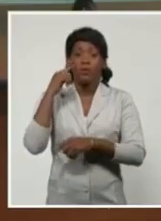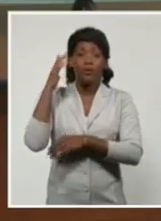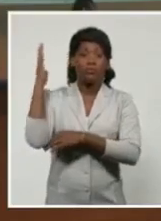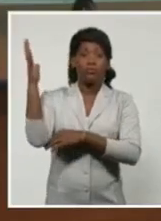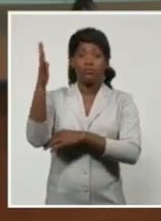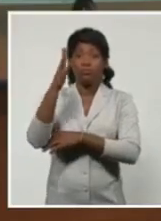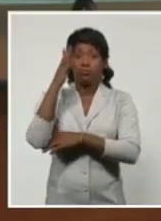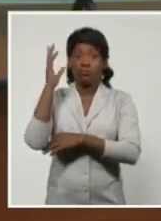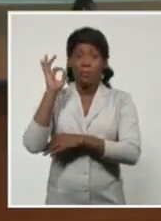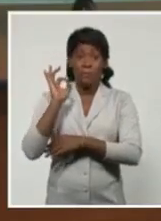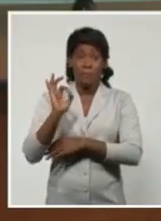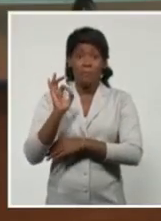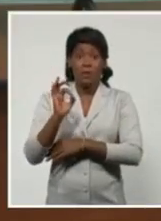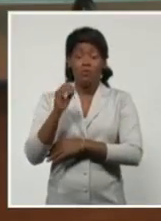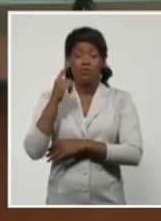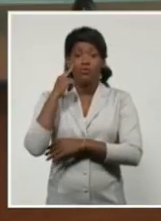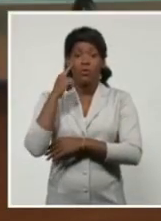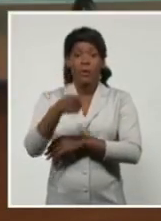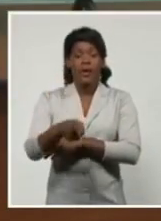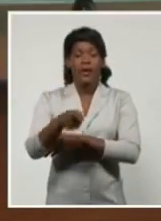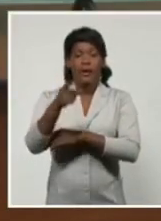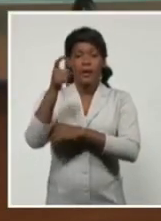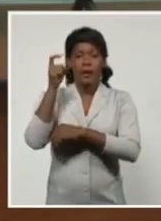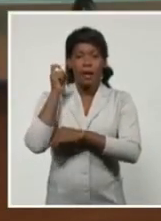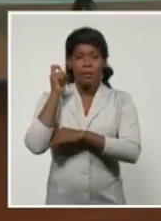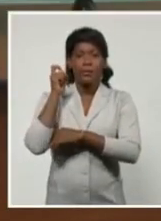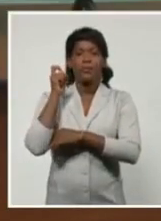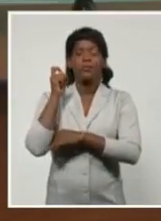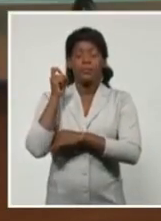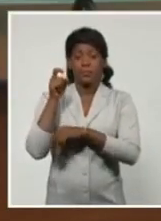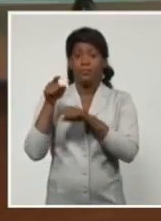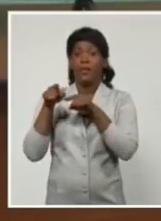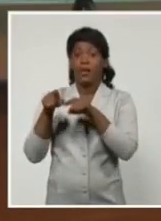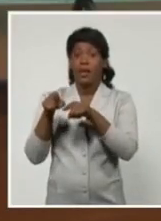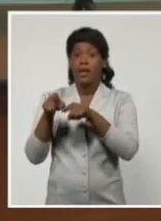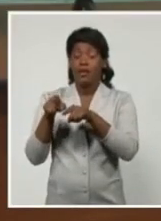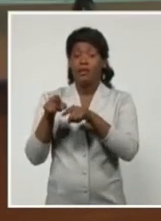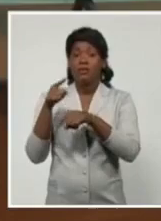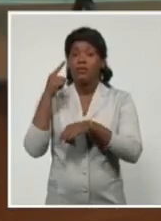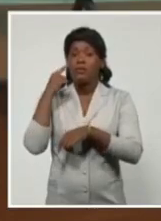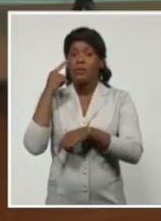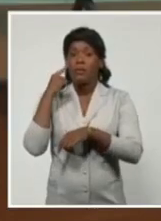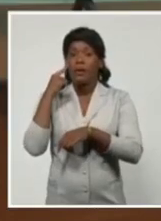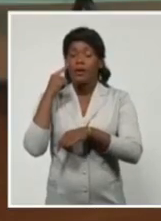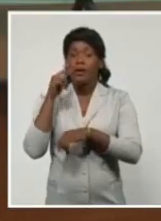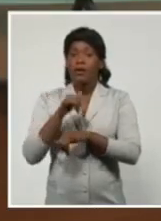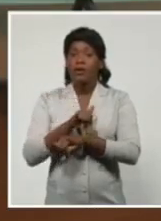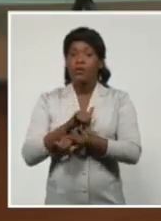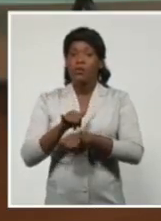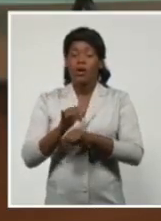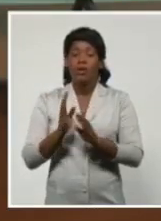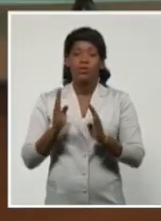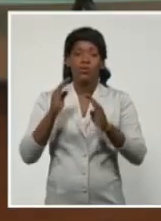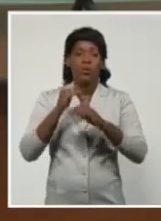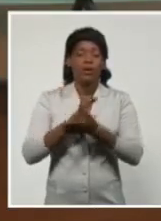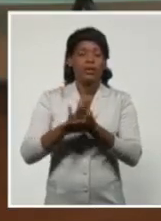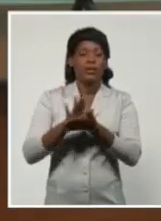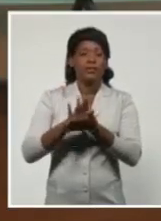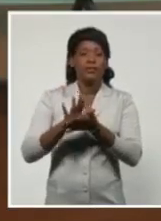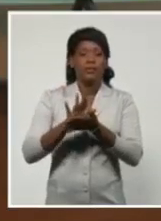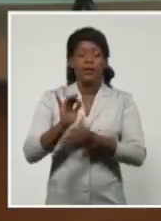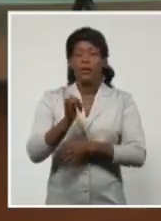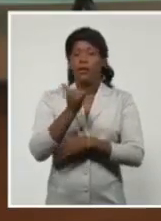bastante rápido, bastante rápido y simplemente no hay efecto